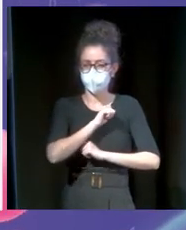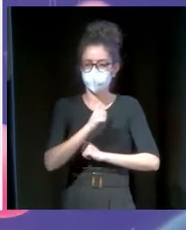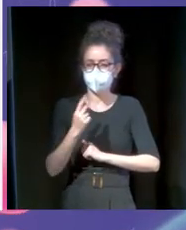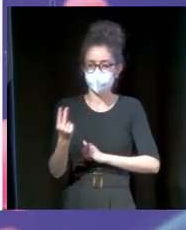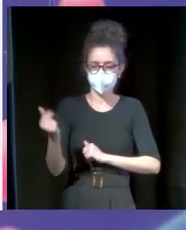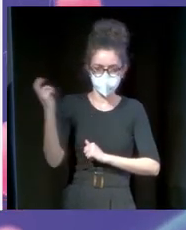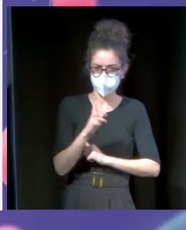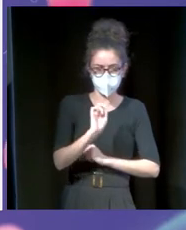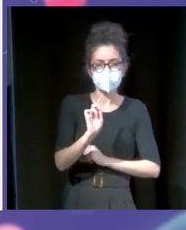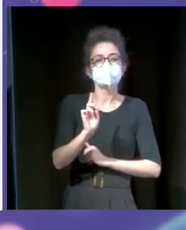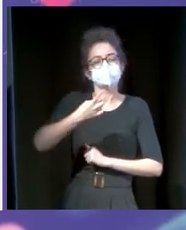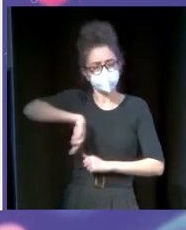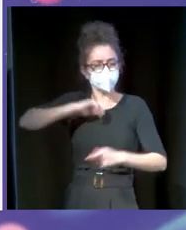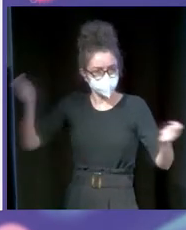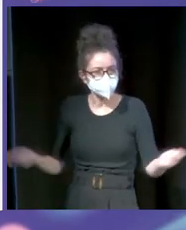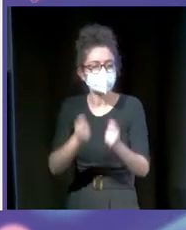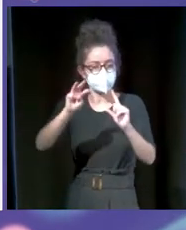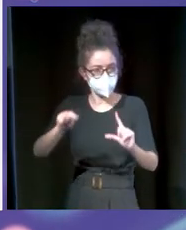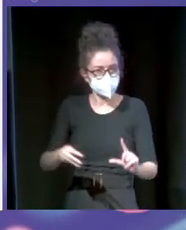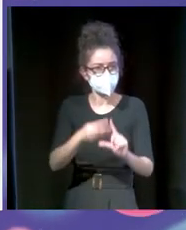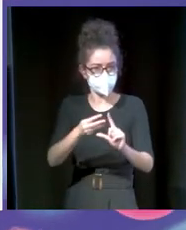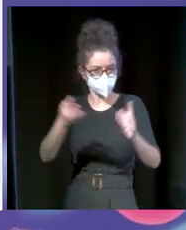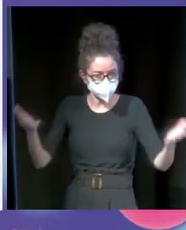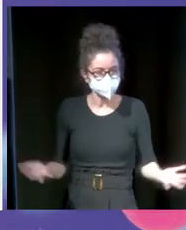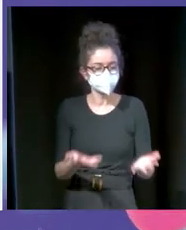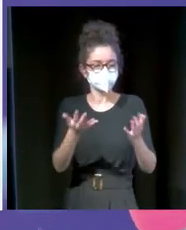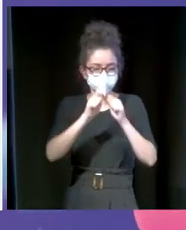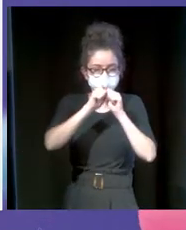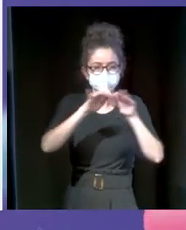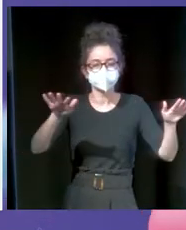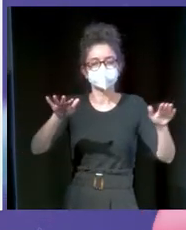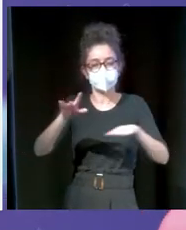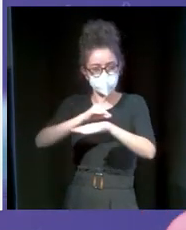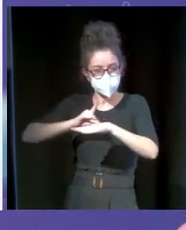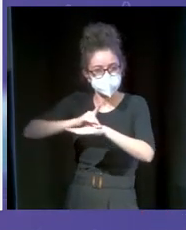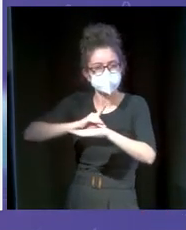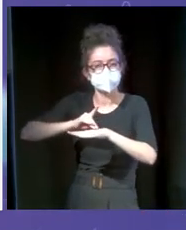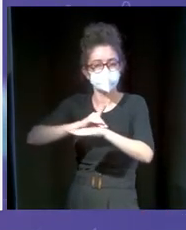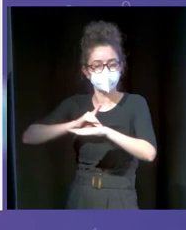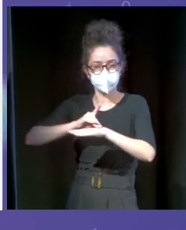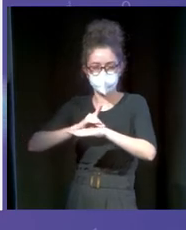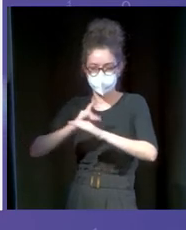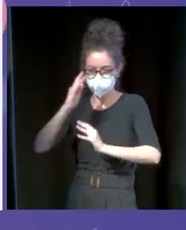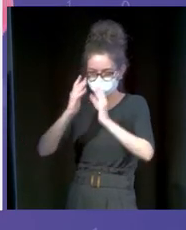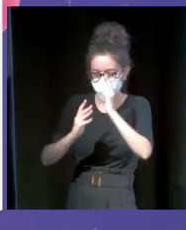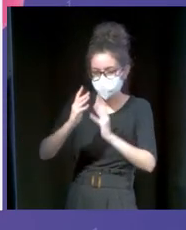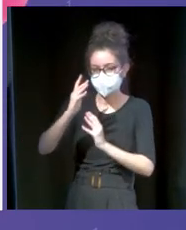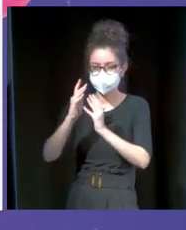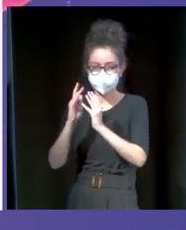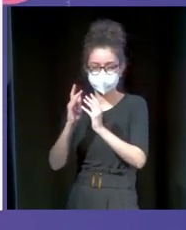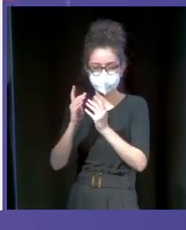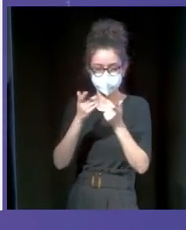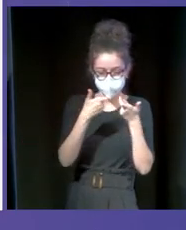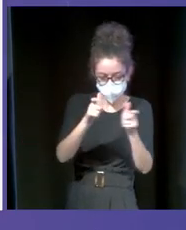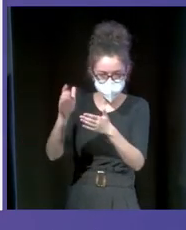Pues haciendo promociones en la web, analizando nuestras bases de datos y haciendo una comunicación con ellos totalmente segmentada,